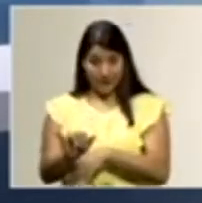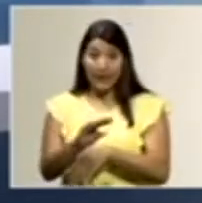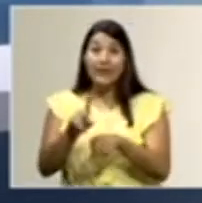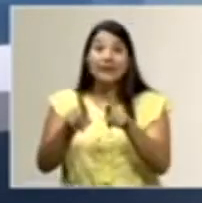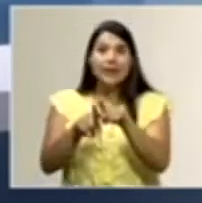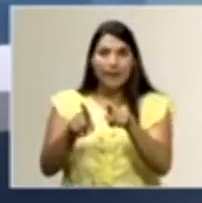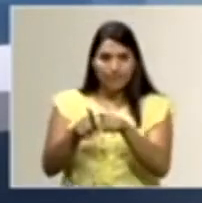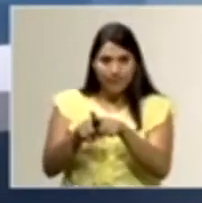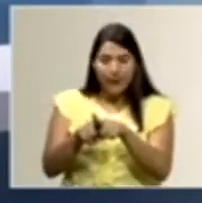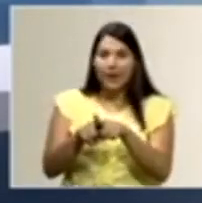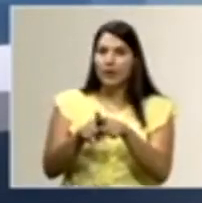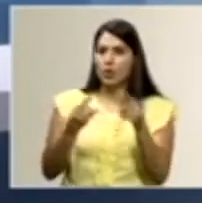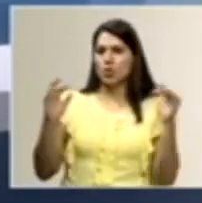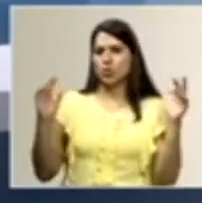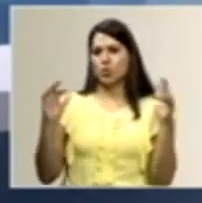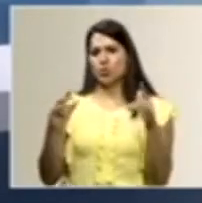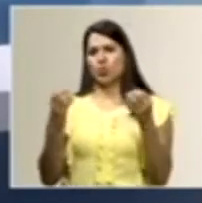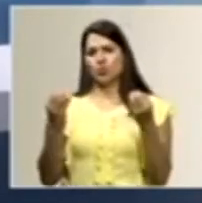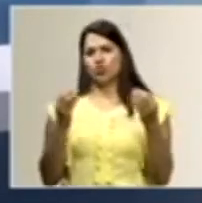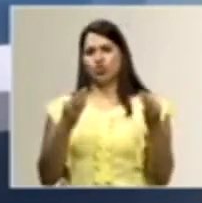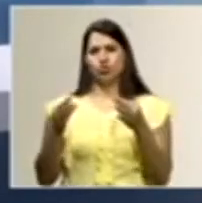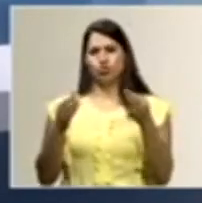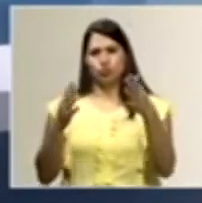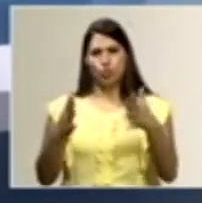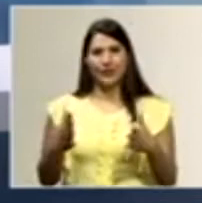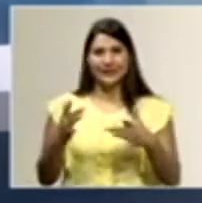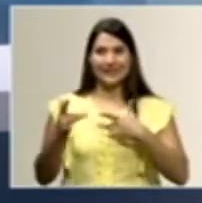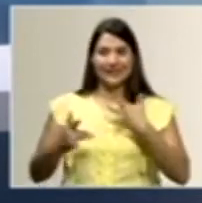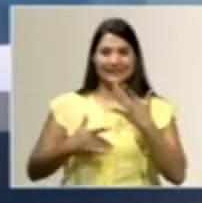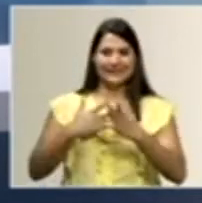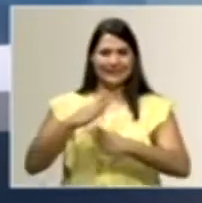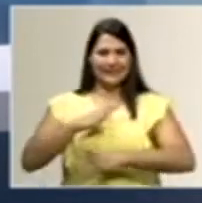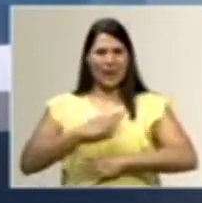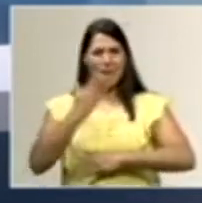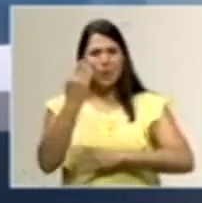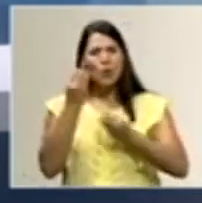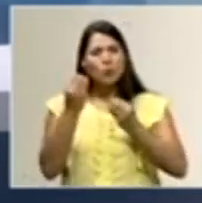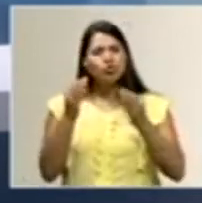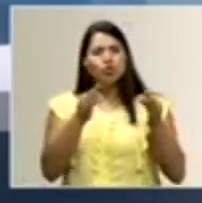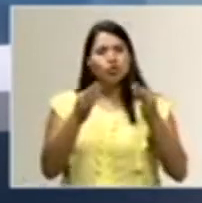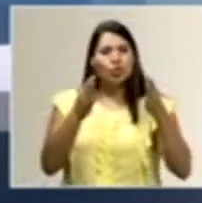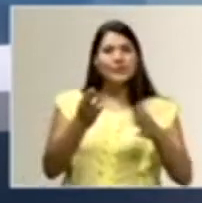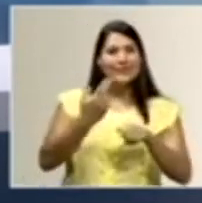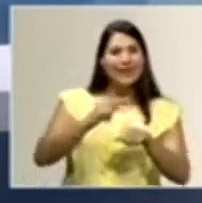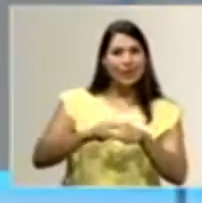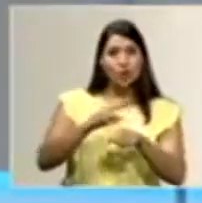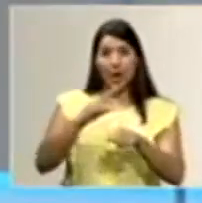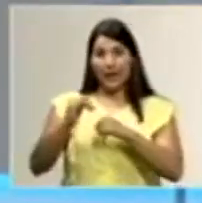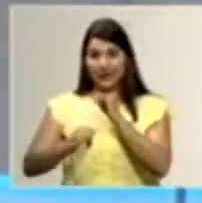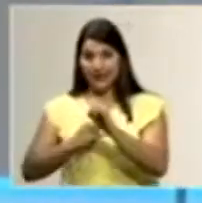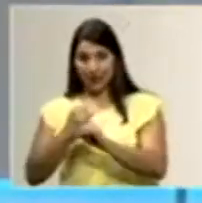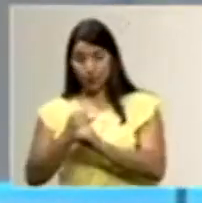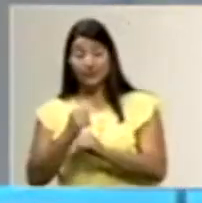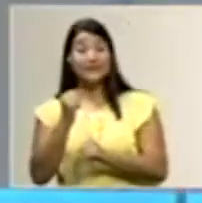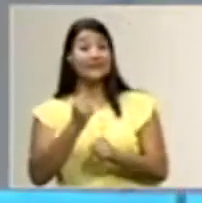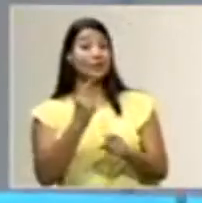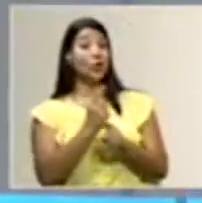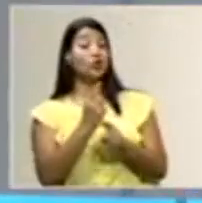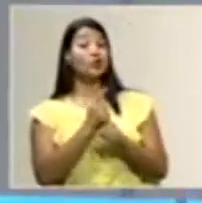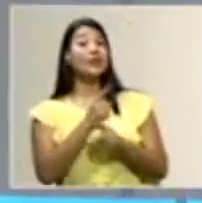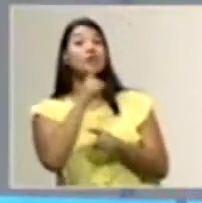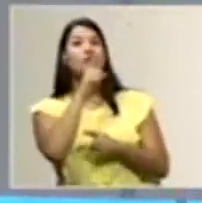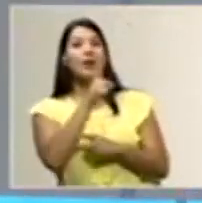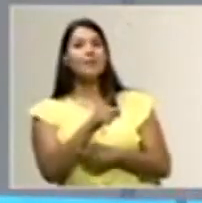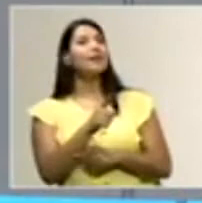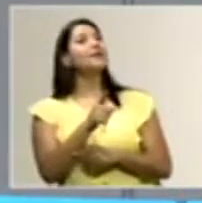turismo de esa zona sonríe, porque es mucha la afluencia de tanto turista nacional como internacional. Es correcto, bueno, realmente no fue un mundial